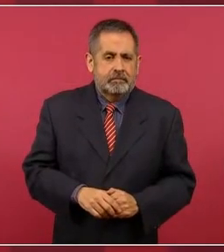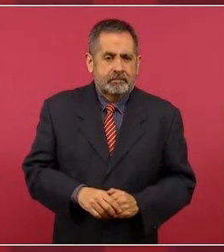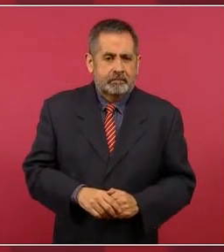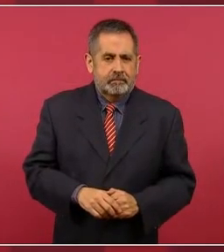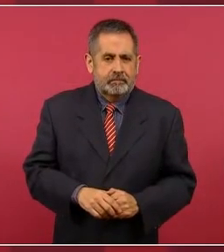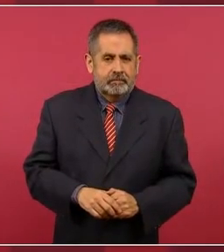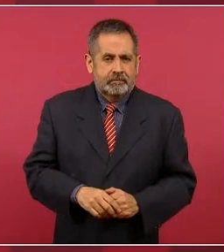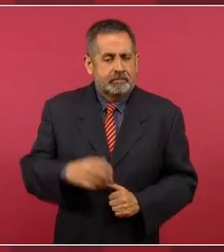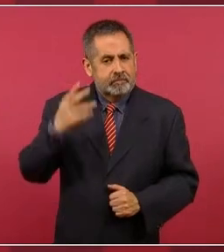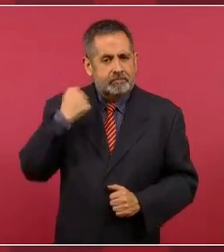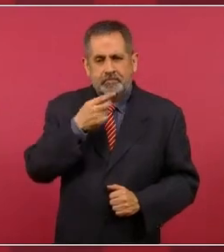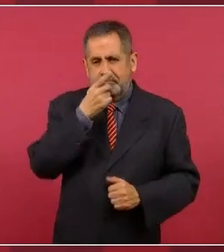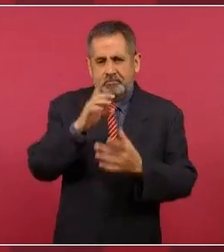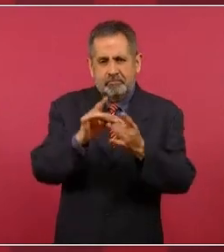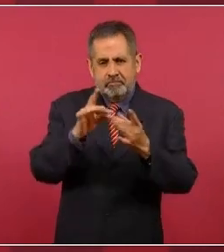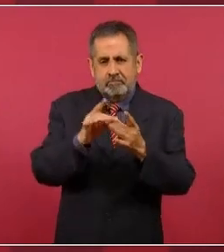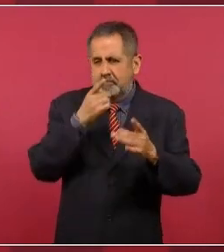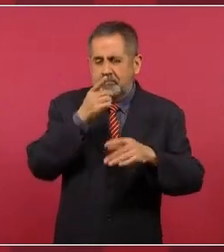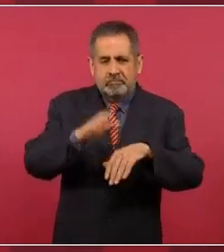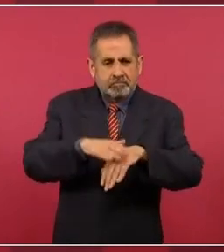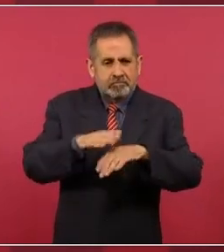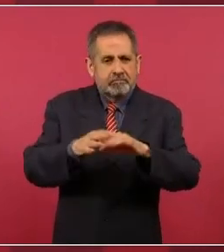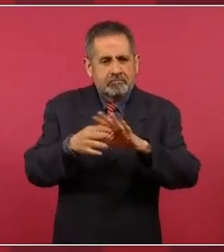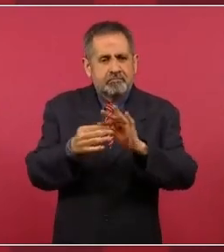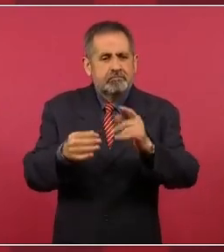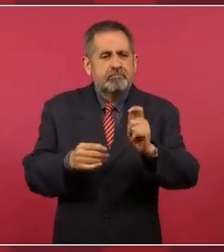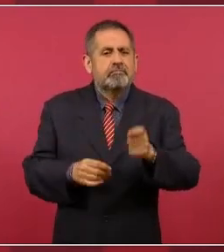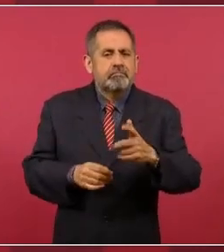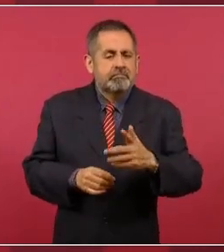Les comentaba de que habían más